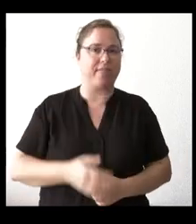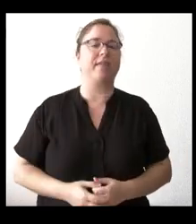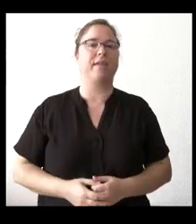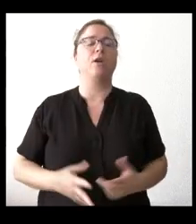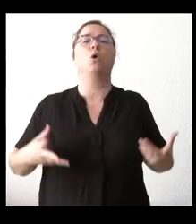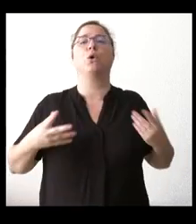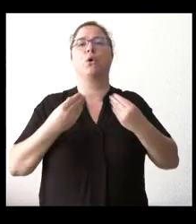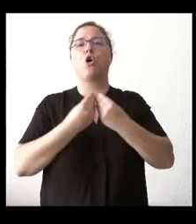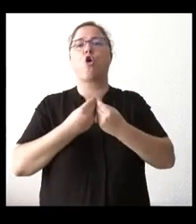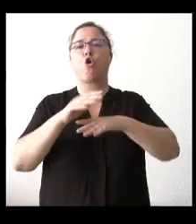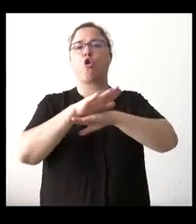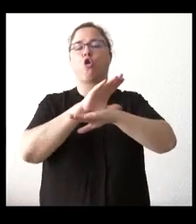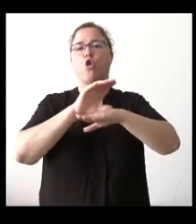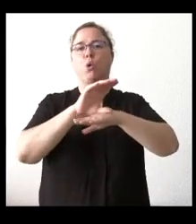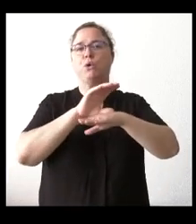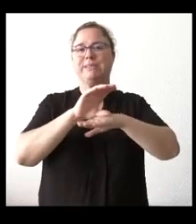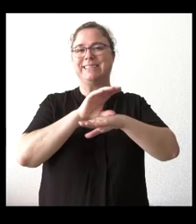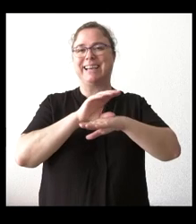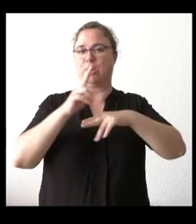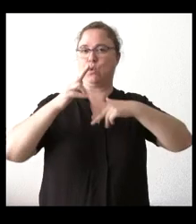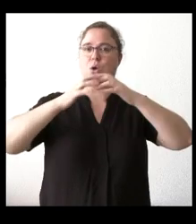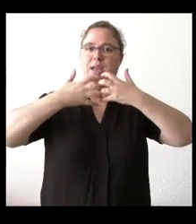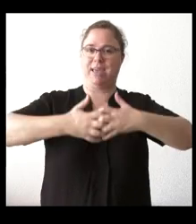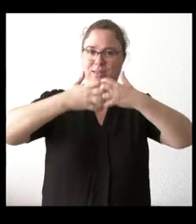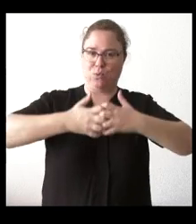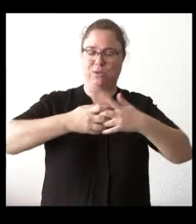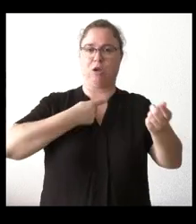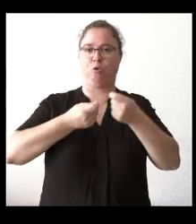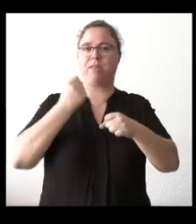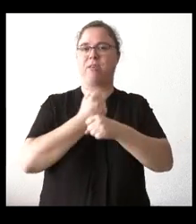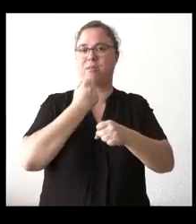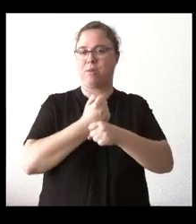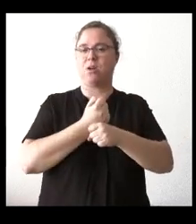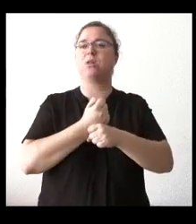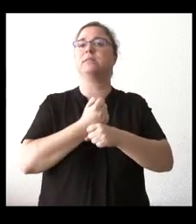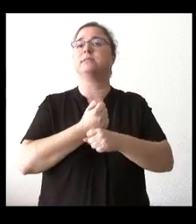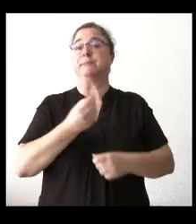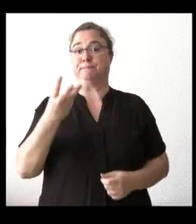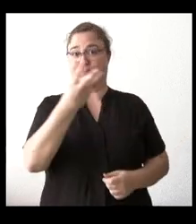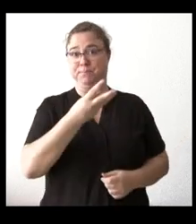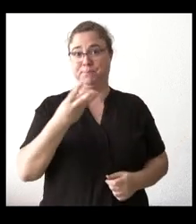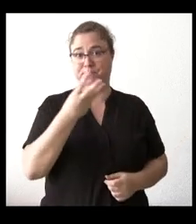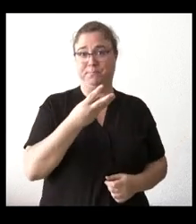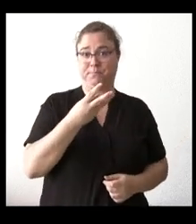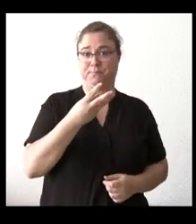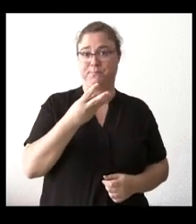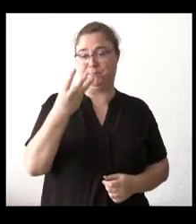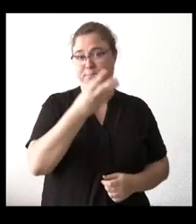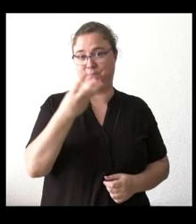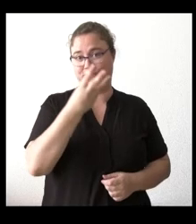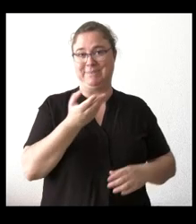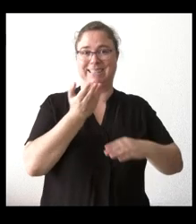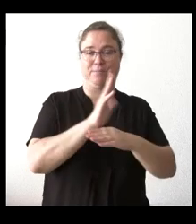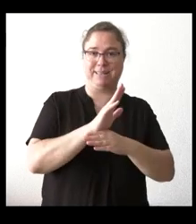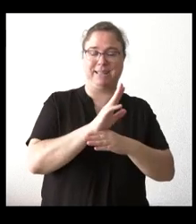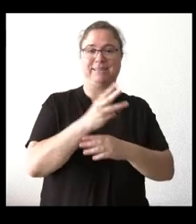consejero de Industria, Comercio y Empleo en la que los representantes de las